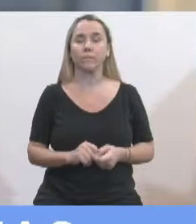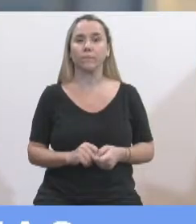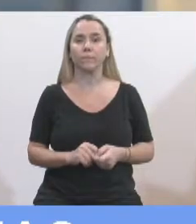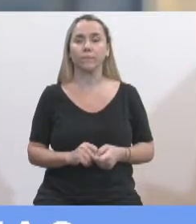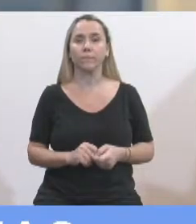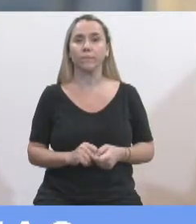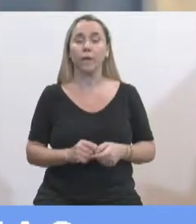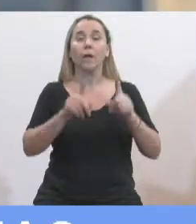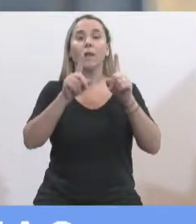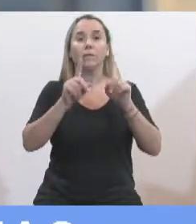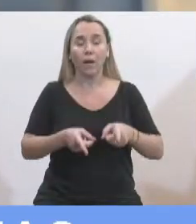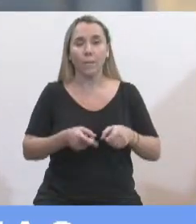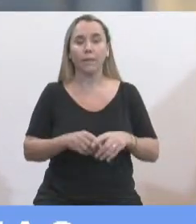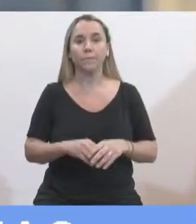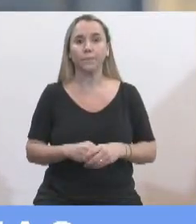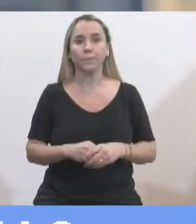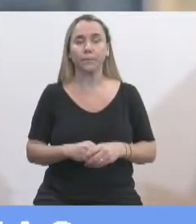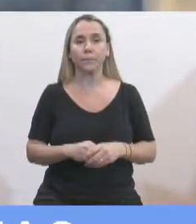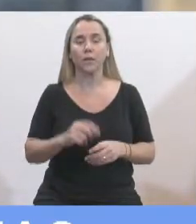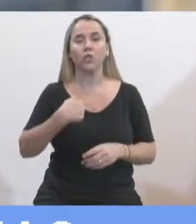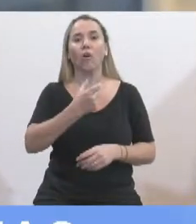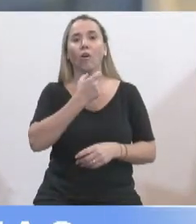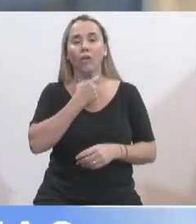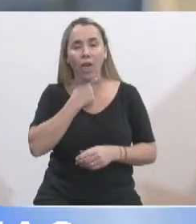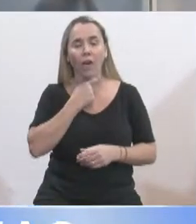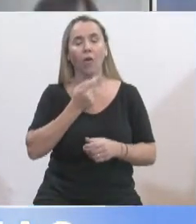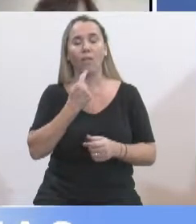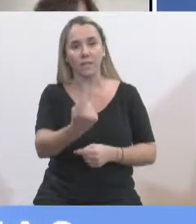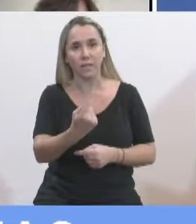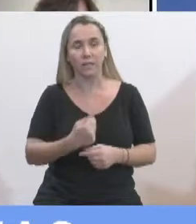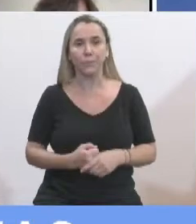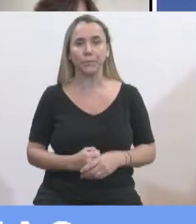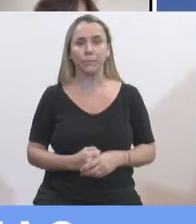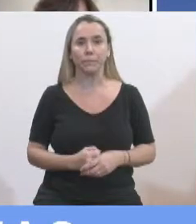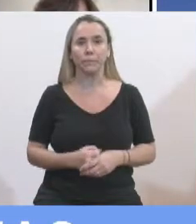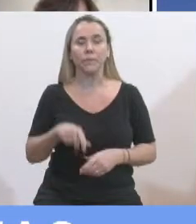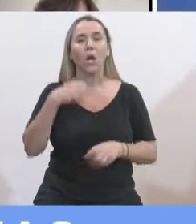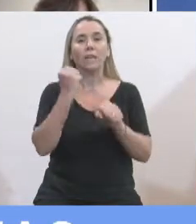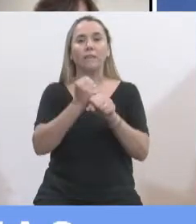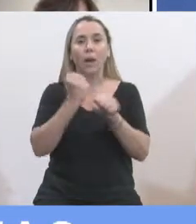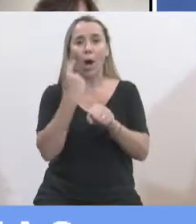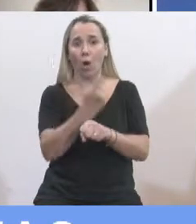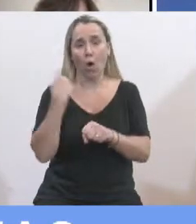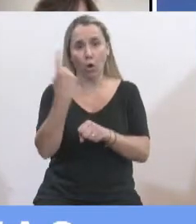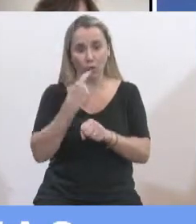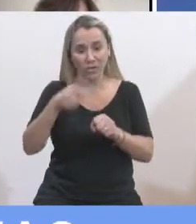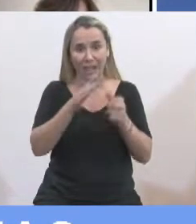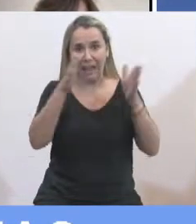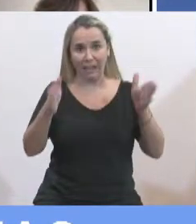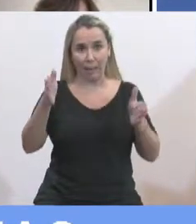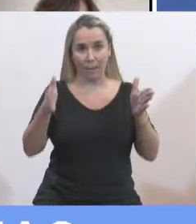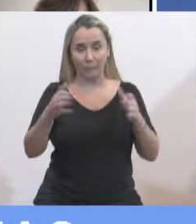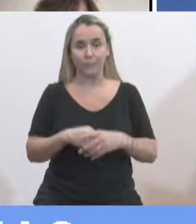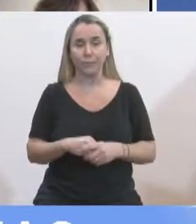Bueno, también quiero destacar el trabajo que hemos hecho en esta etapa